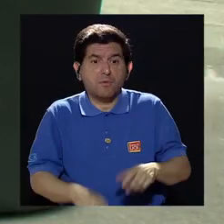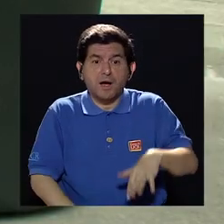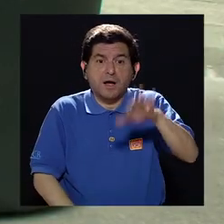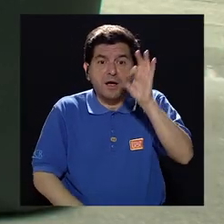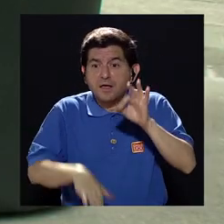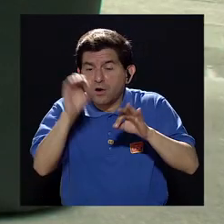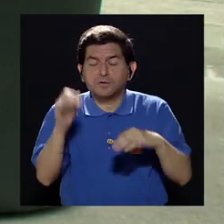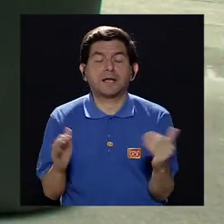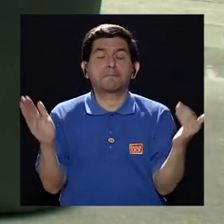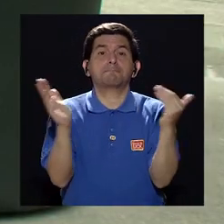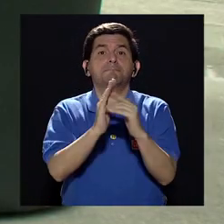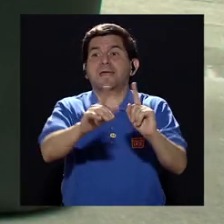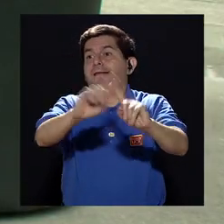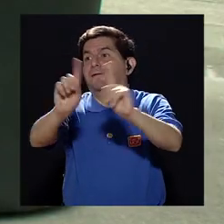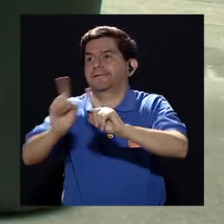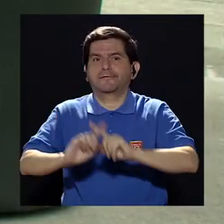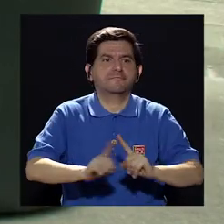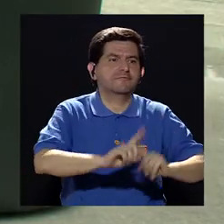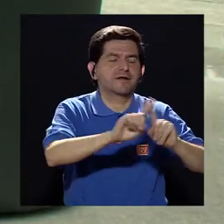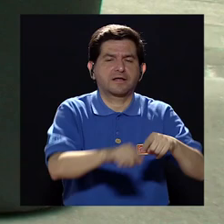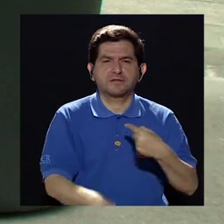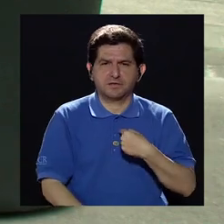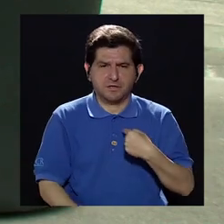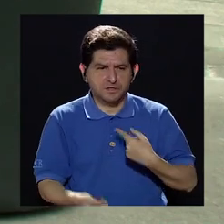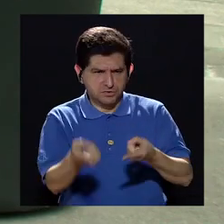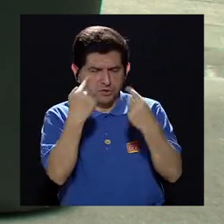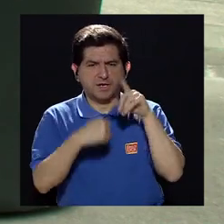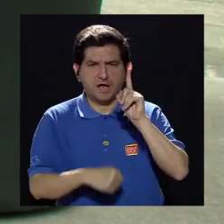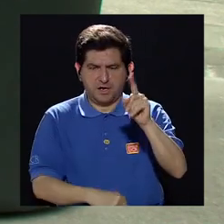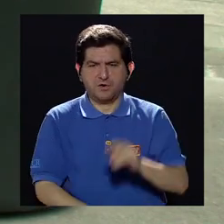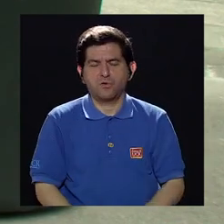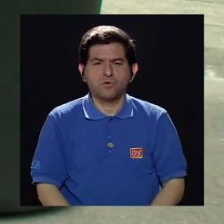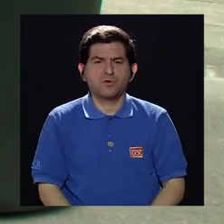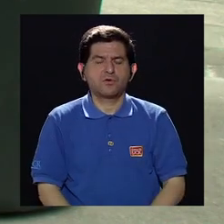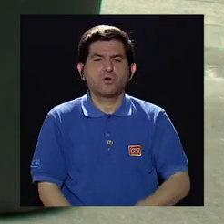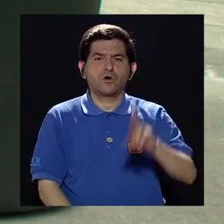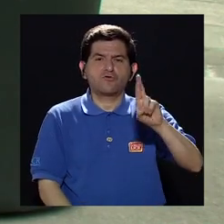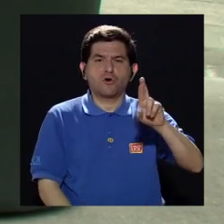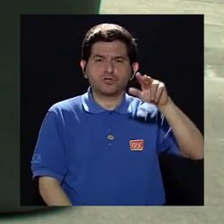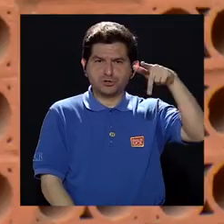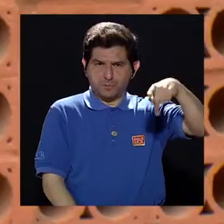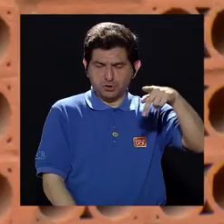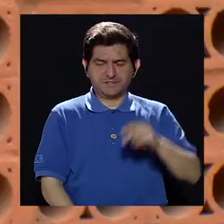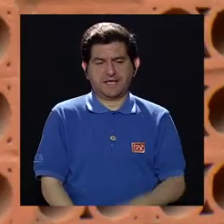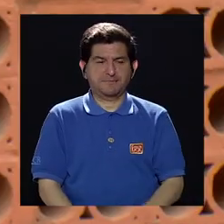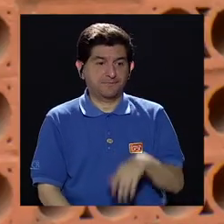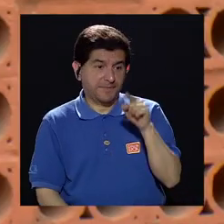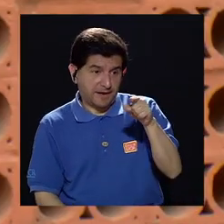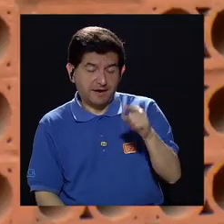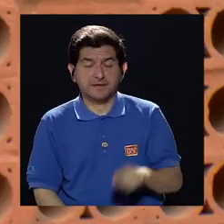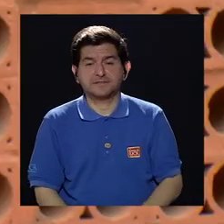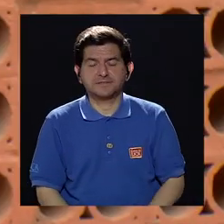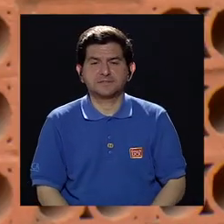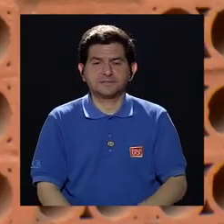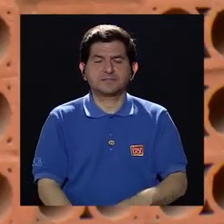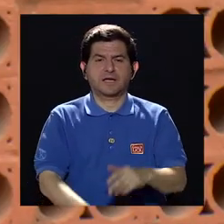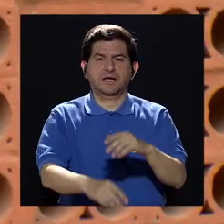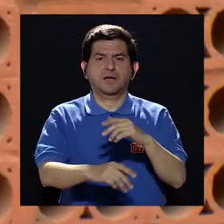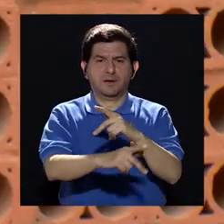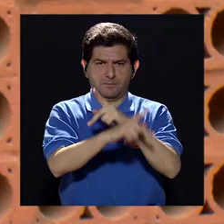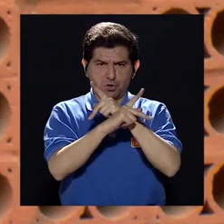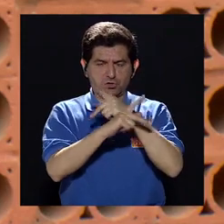y encuentra miles, ¿verdad? Correcto. Yo traje uno acá de la Roche-Posay. Este protector solar